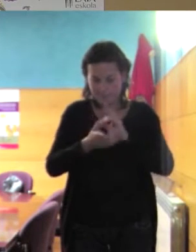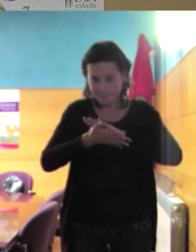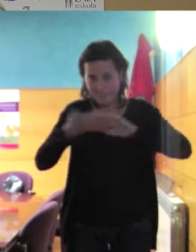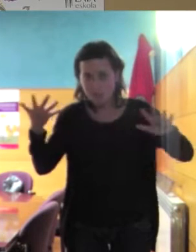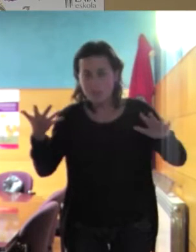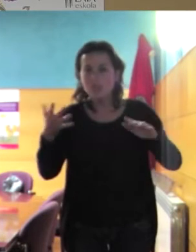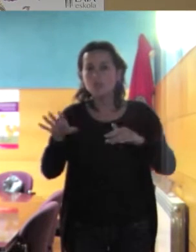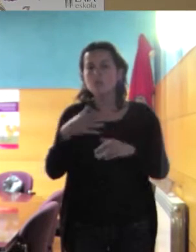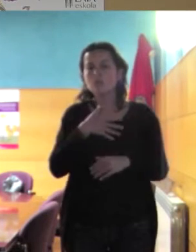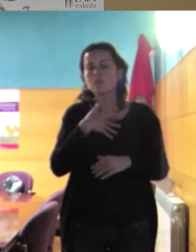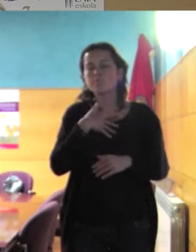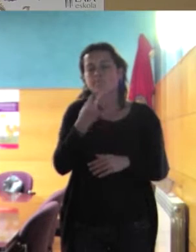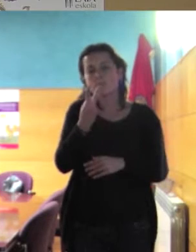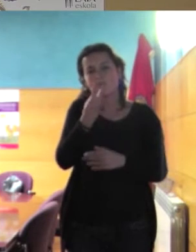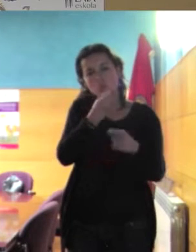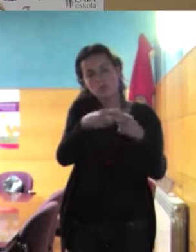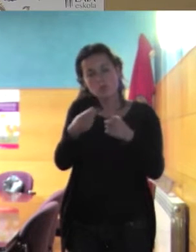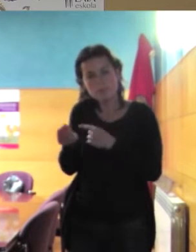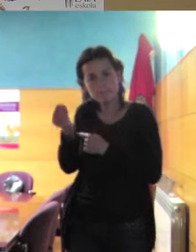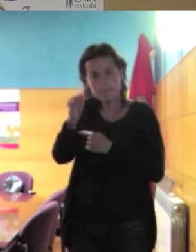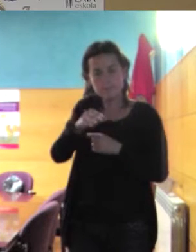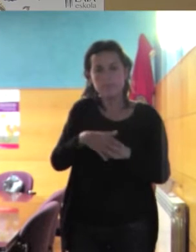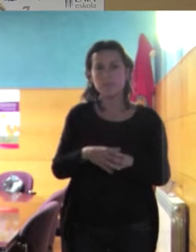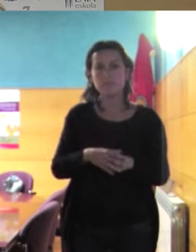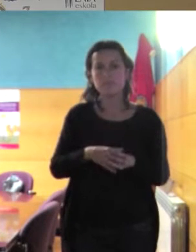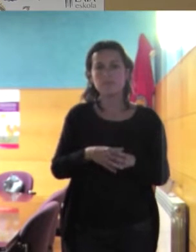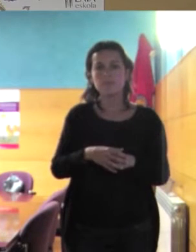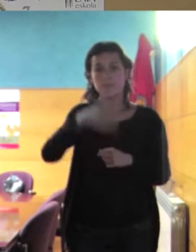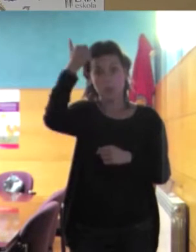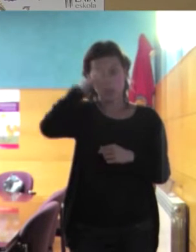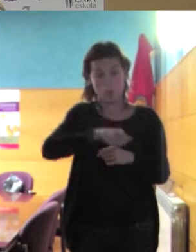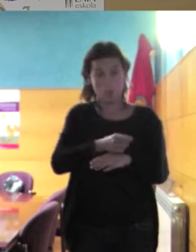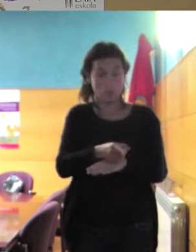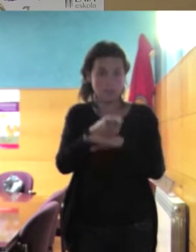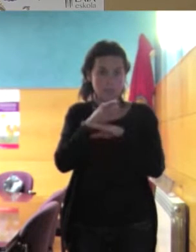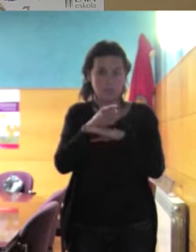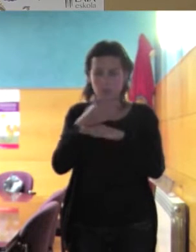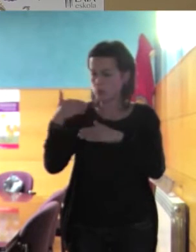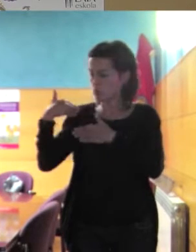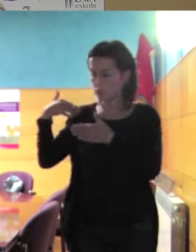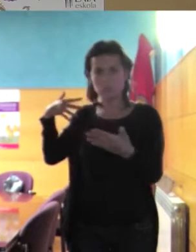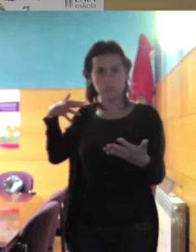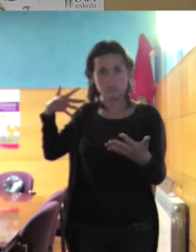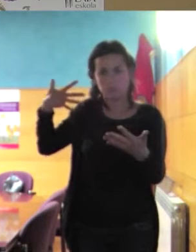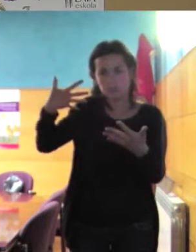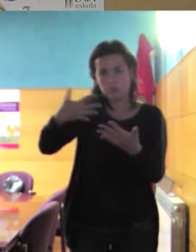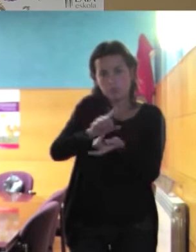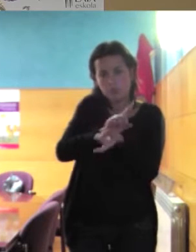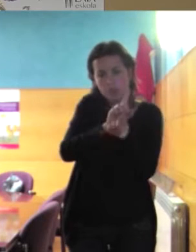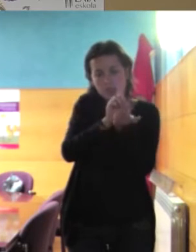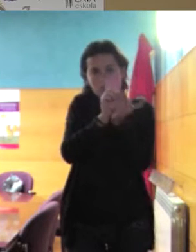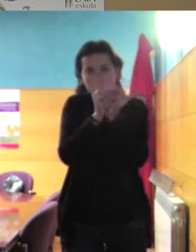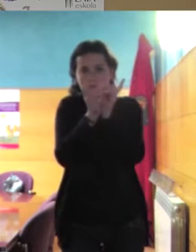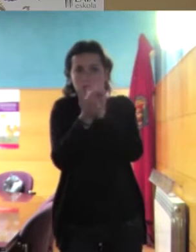dos cosas más los patriarcados son distintos a lo largo del tiempo van cambiando no es el mismo